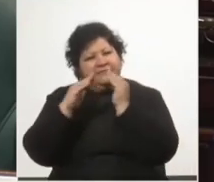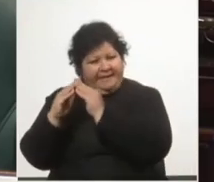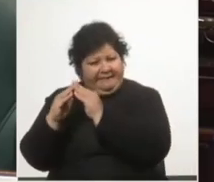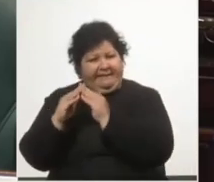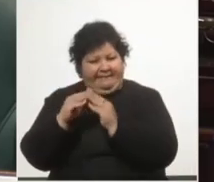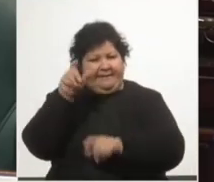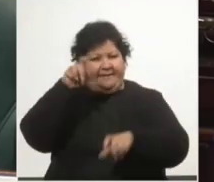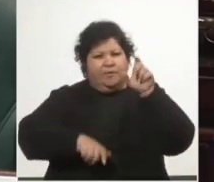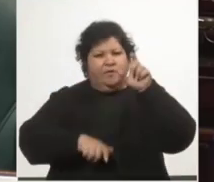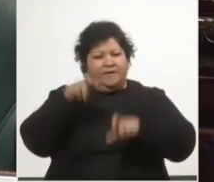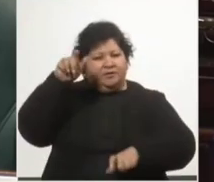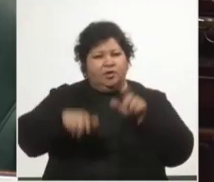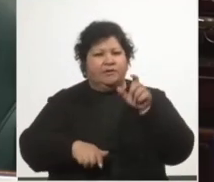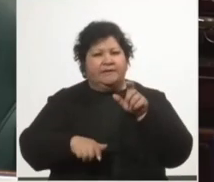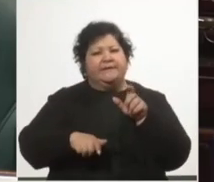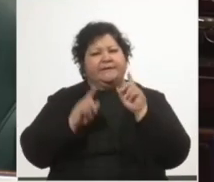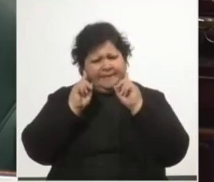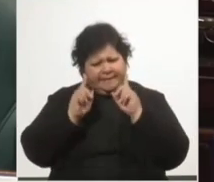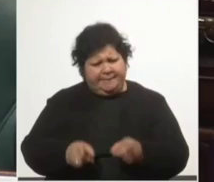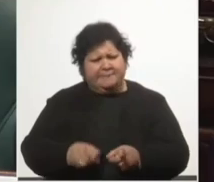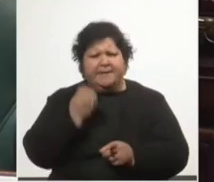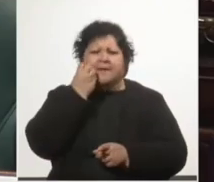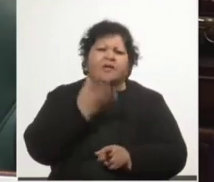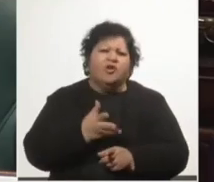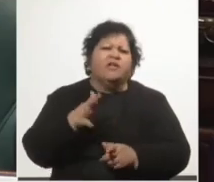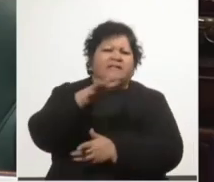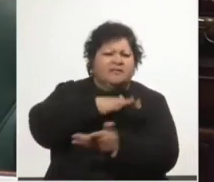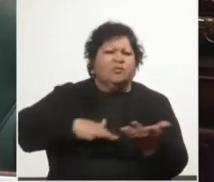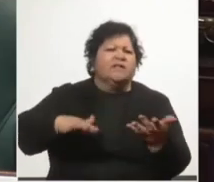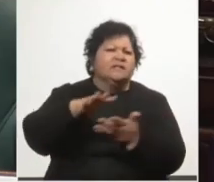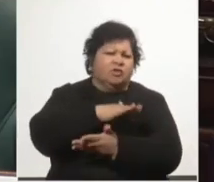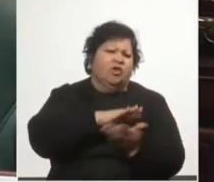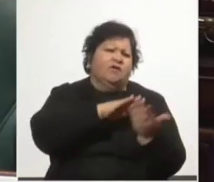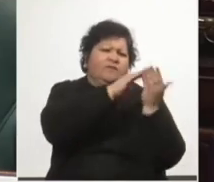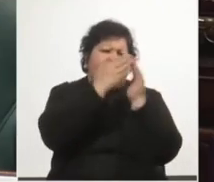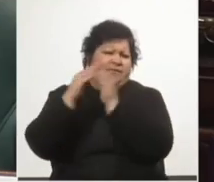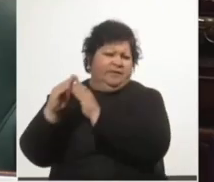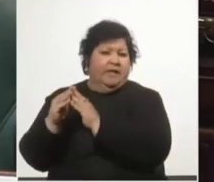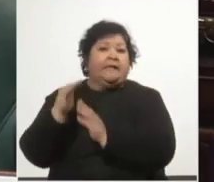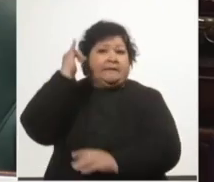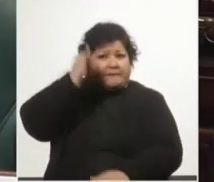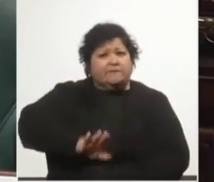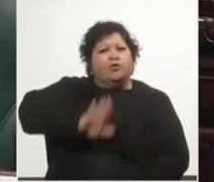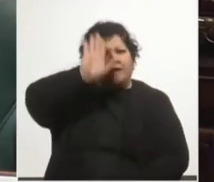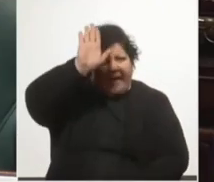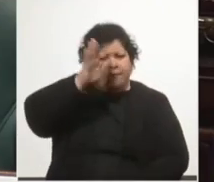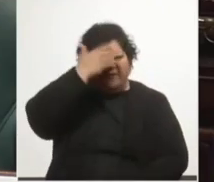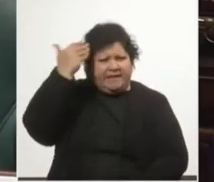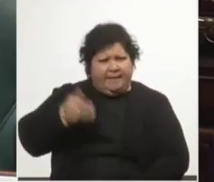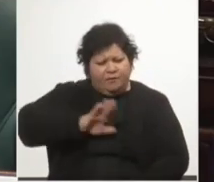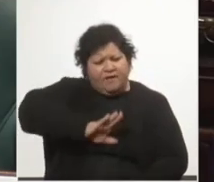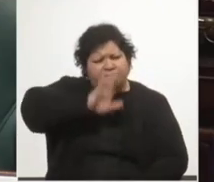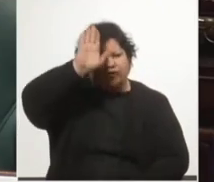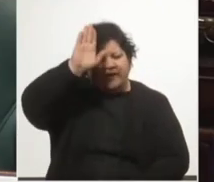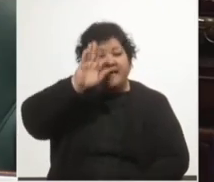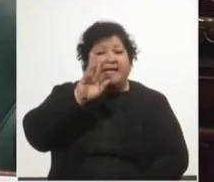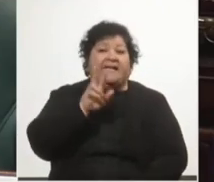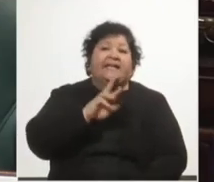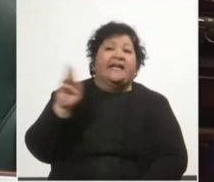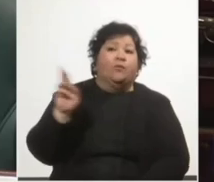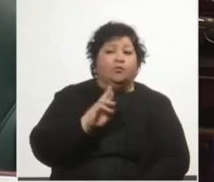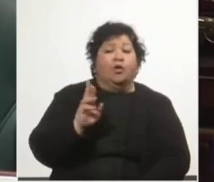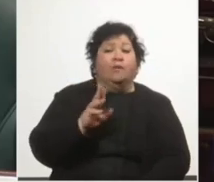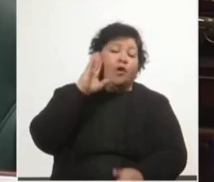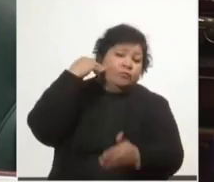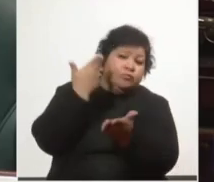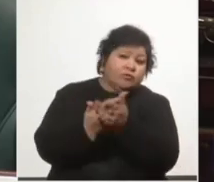regularización de asentamientos. Claro que vamos a votar recursos. Es más, propusimos un aditivo en